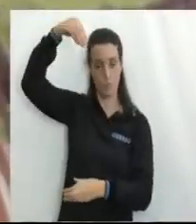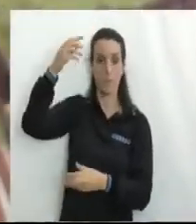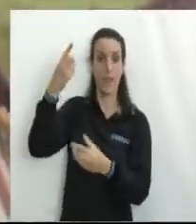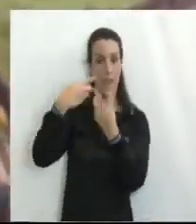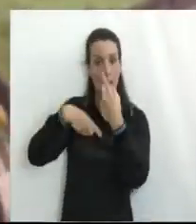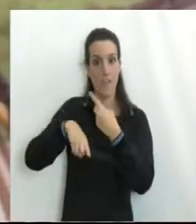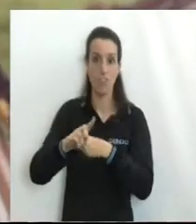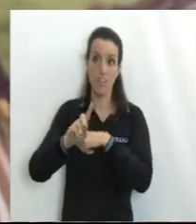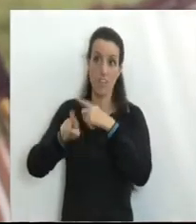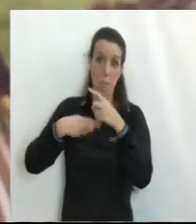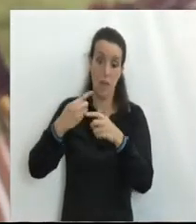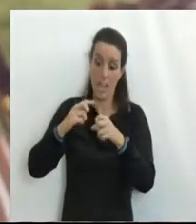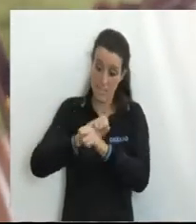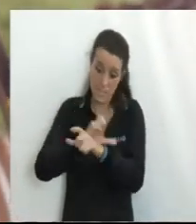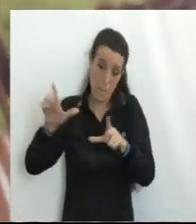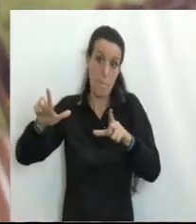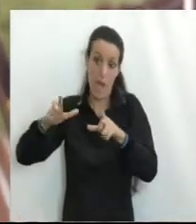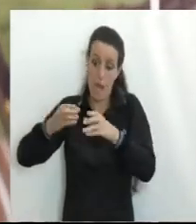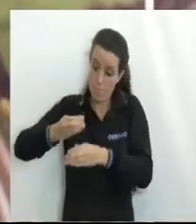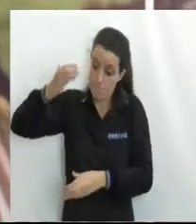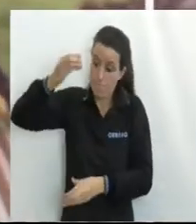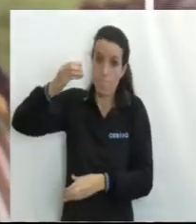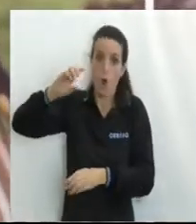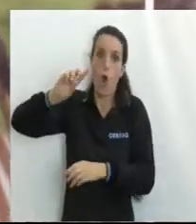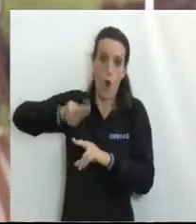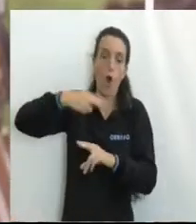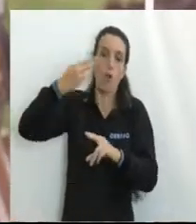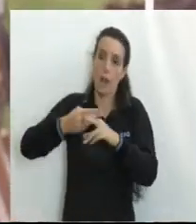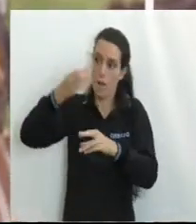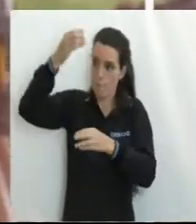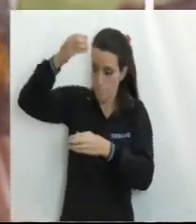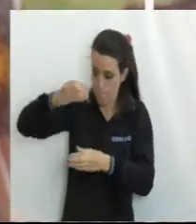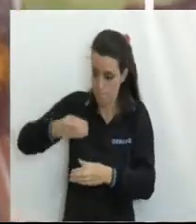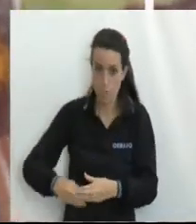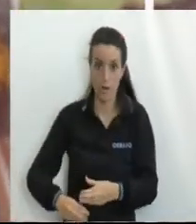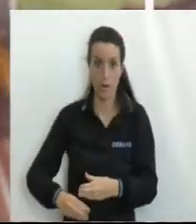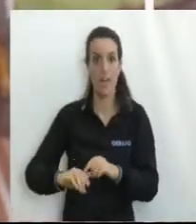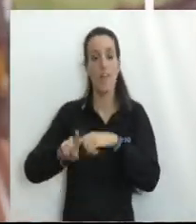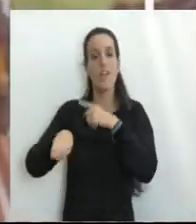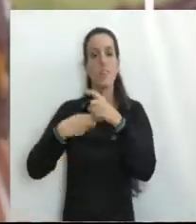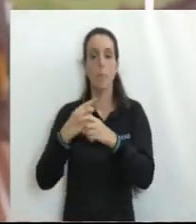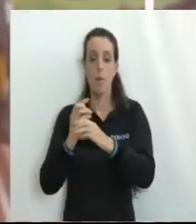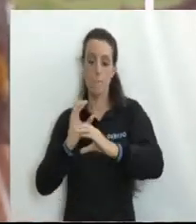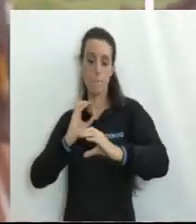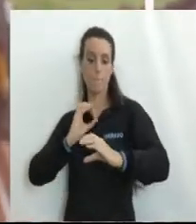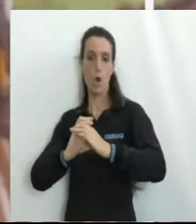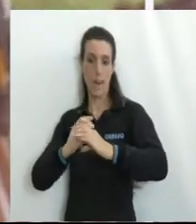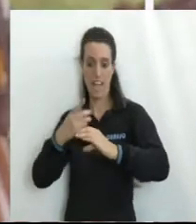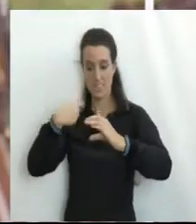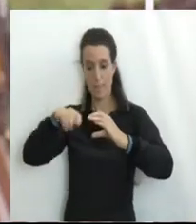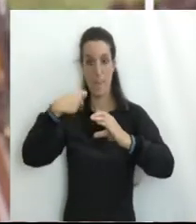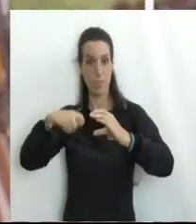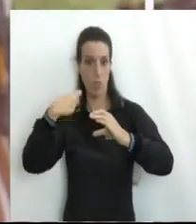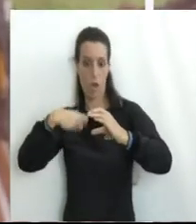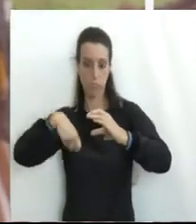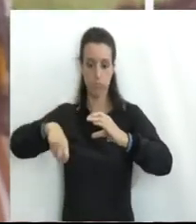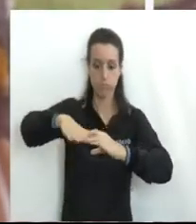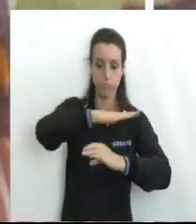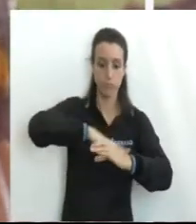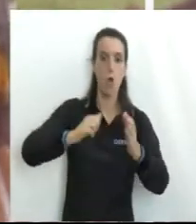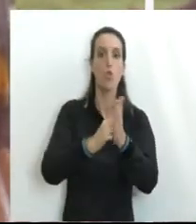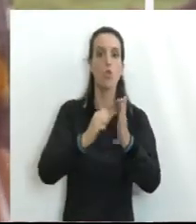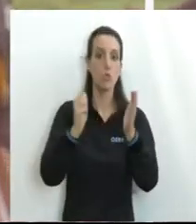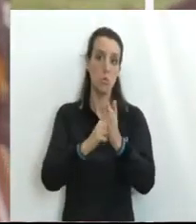perforar Se tapan las piletas Se limpia la zona Y el pozo queda marcado Por una zona con cemento De